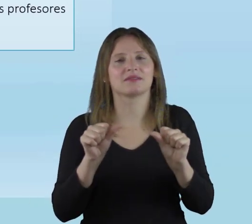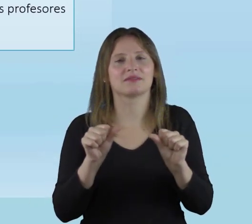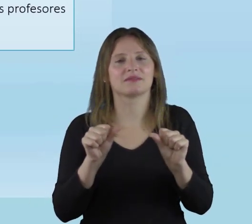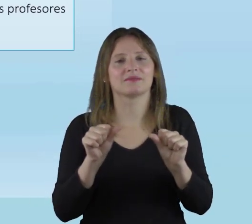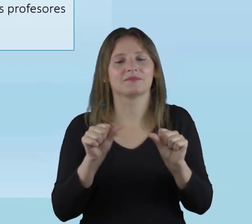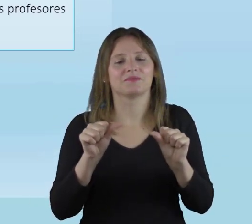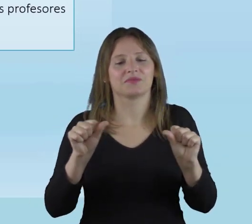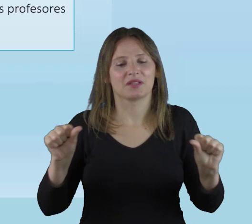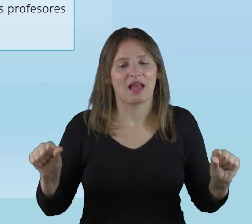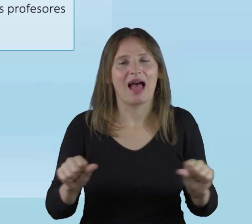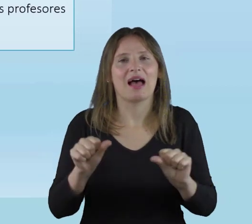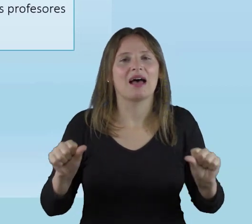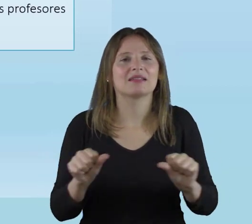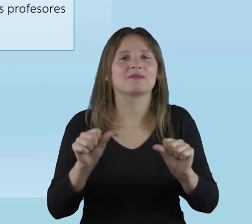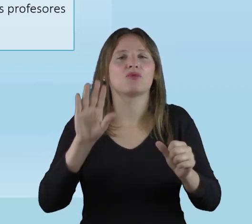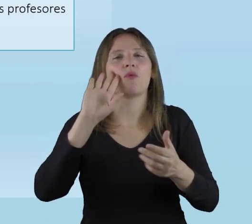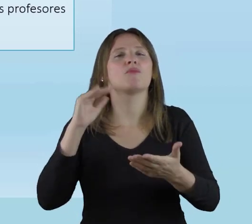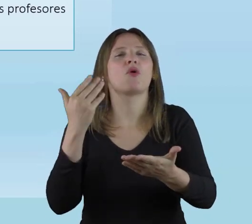hacemos una